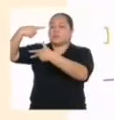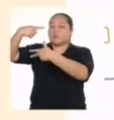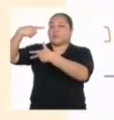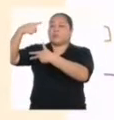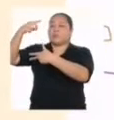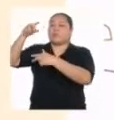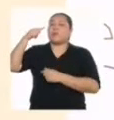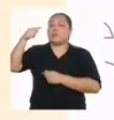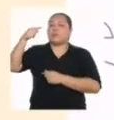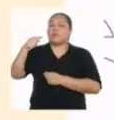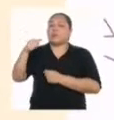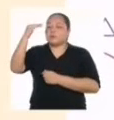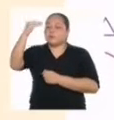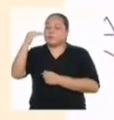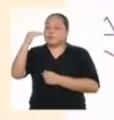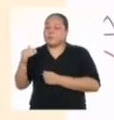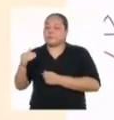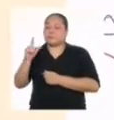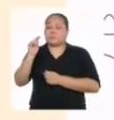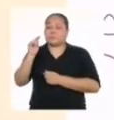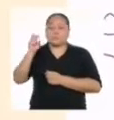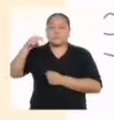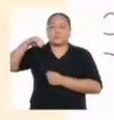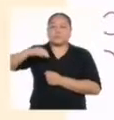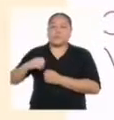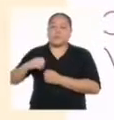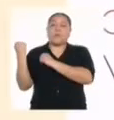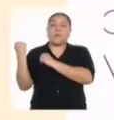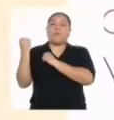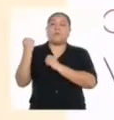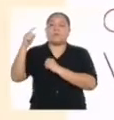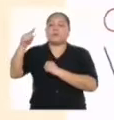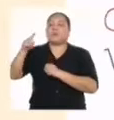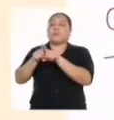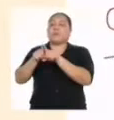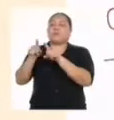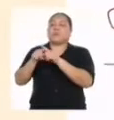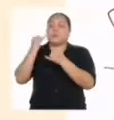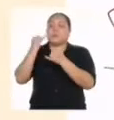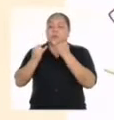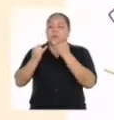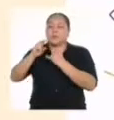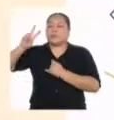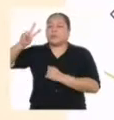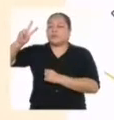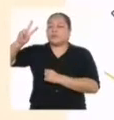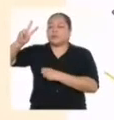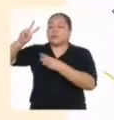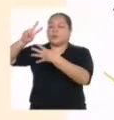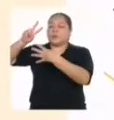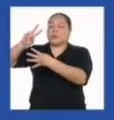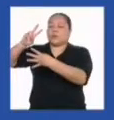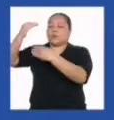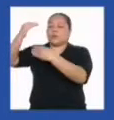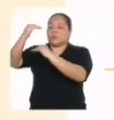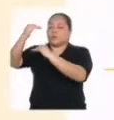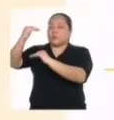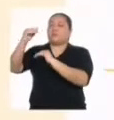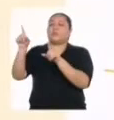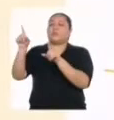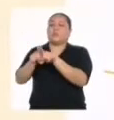desde las sílabas tónicas. Así también se repiten los sonidos finales del verso 2 con el 4.